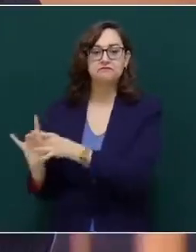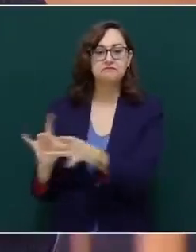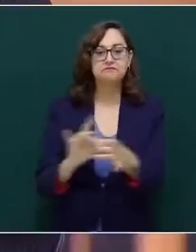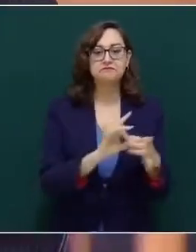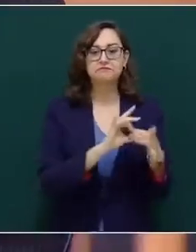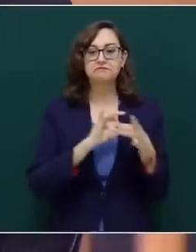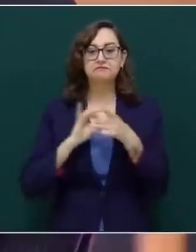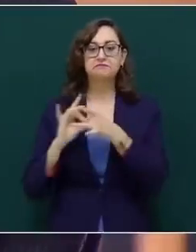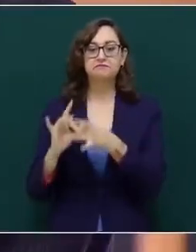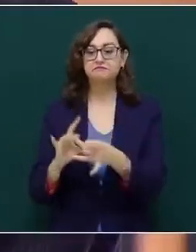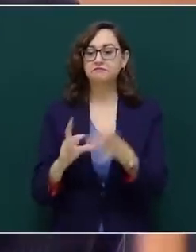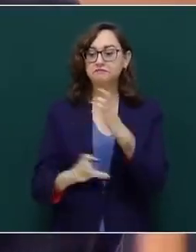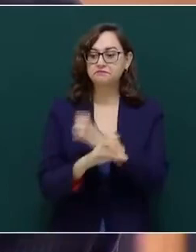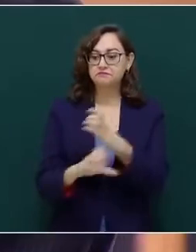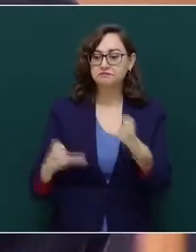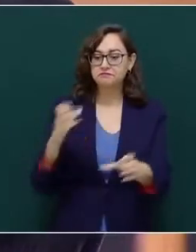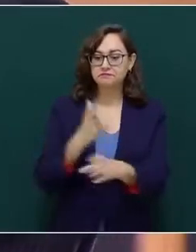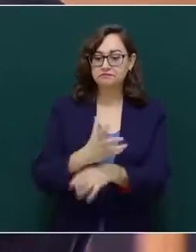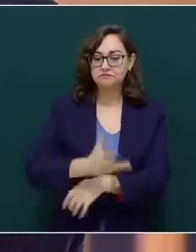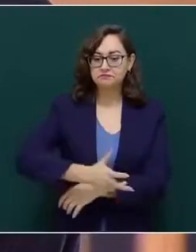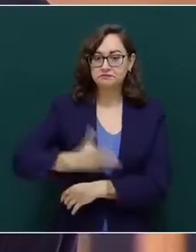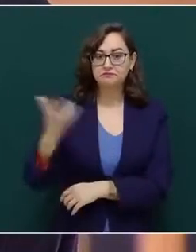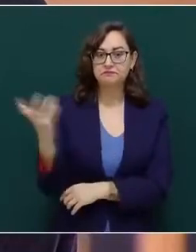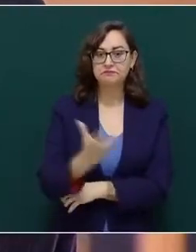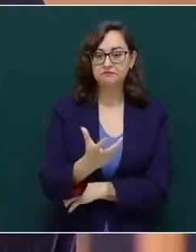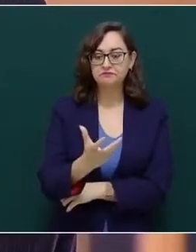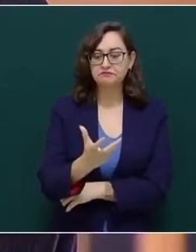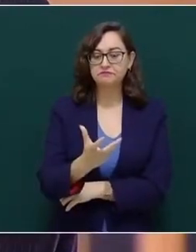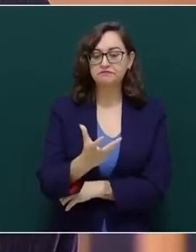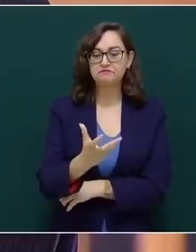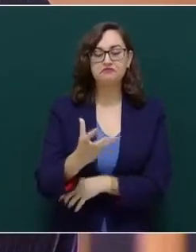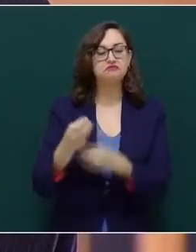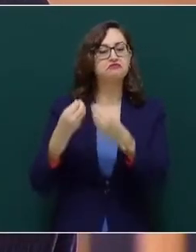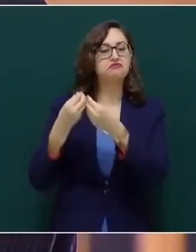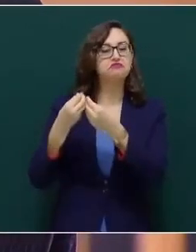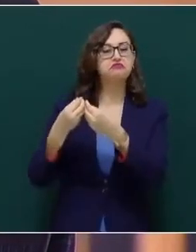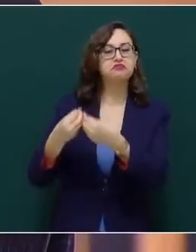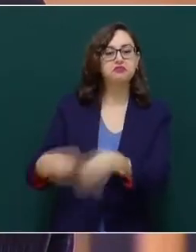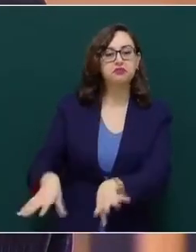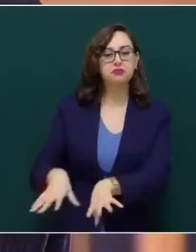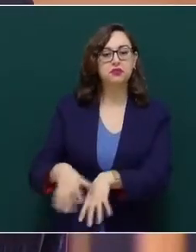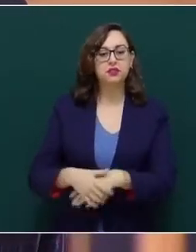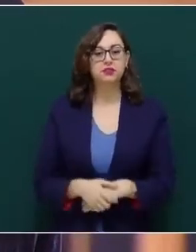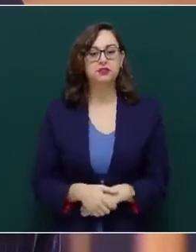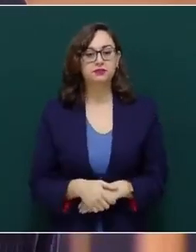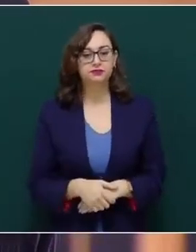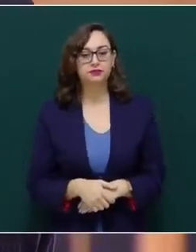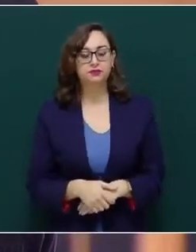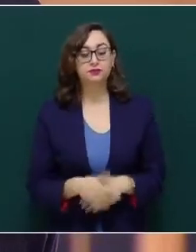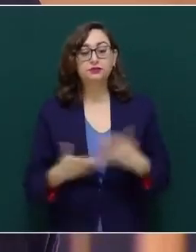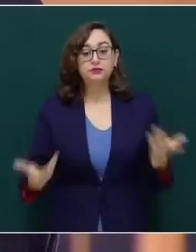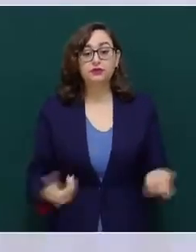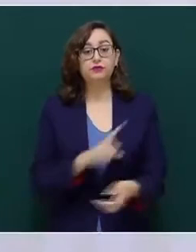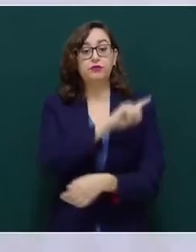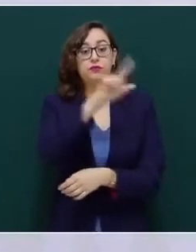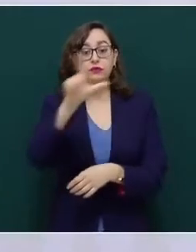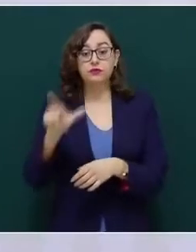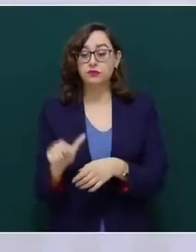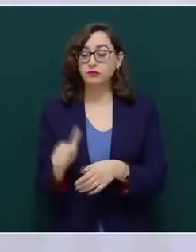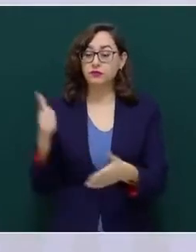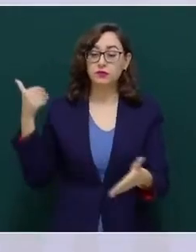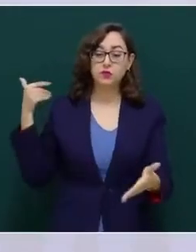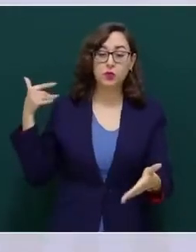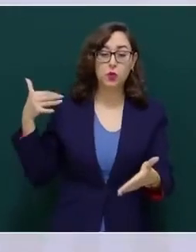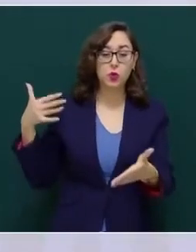lo material, por Bolívar. A lo largo de casi todo el